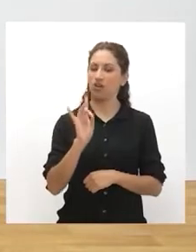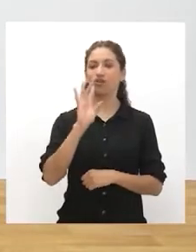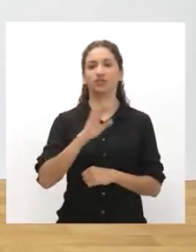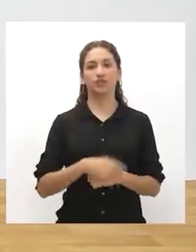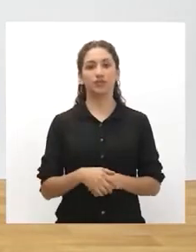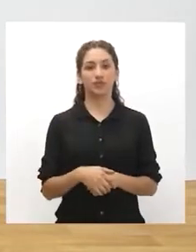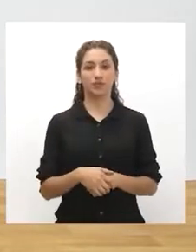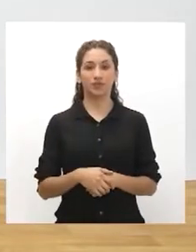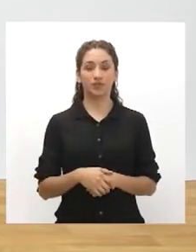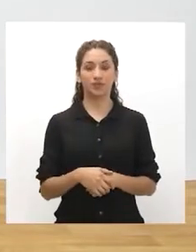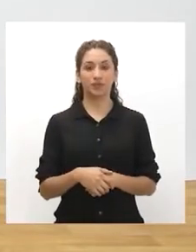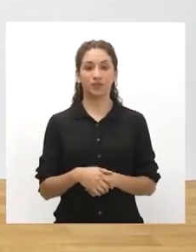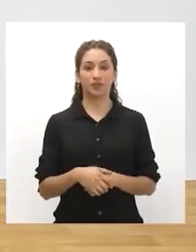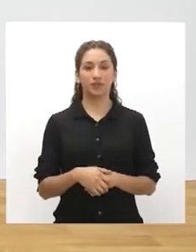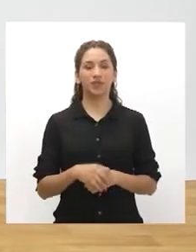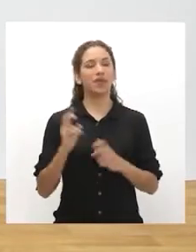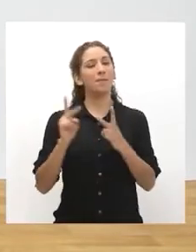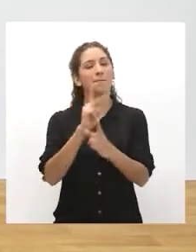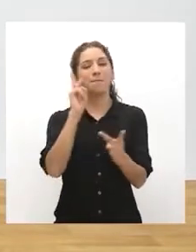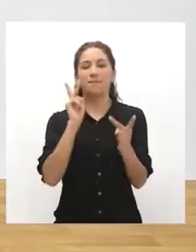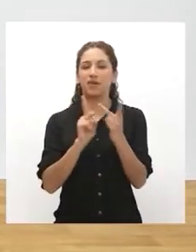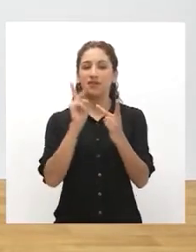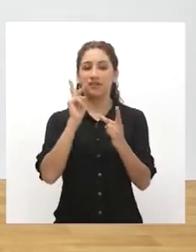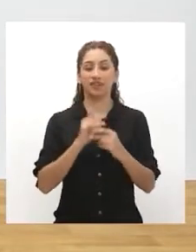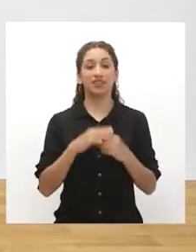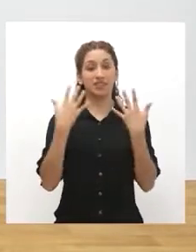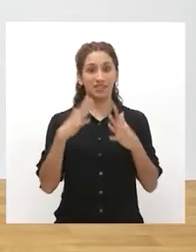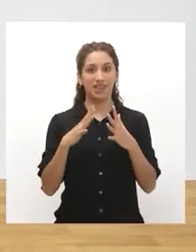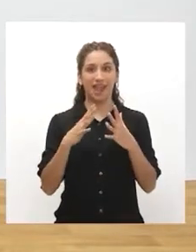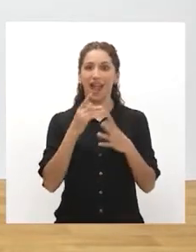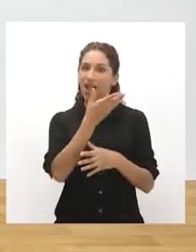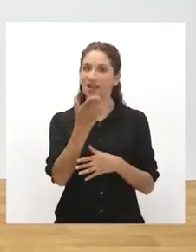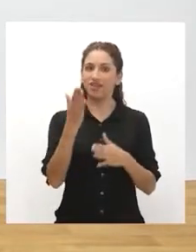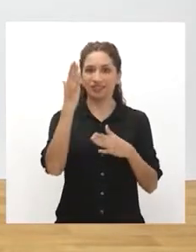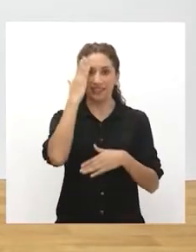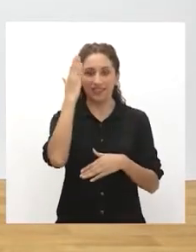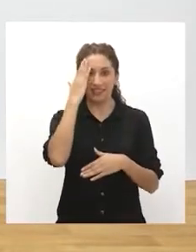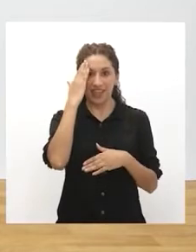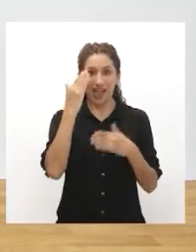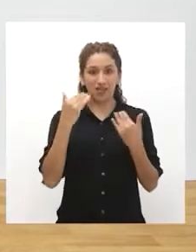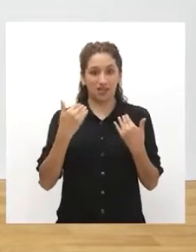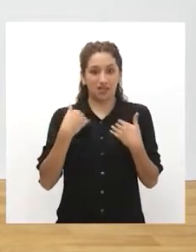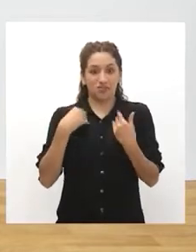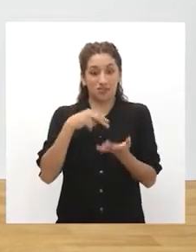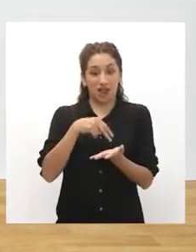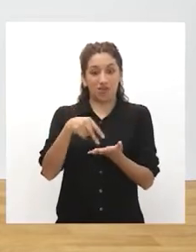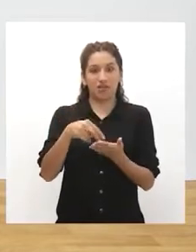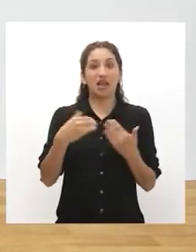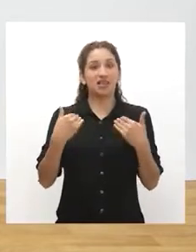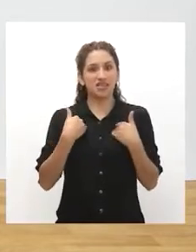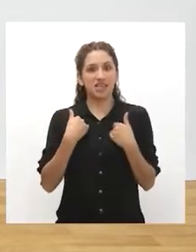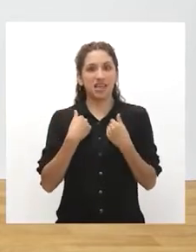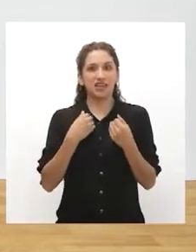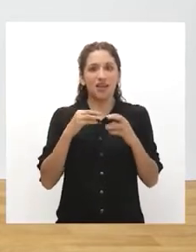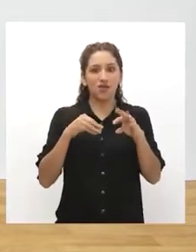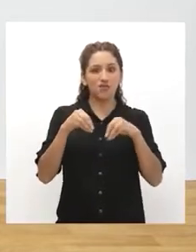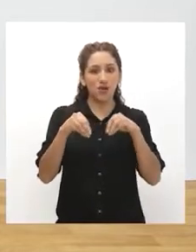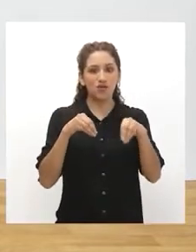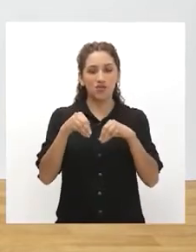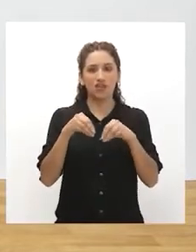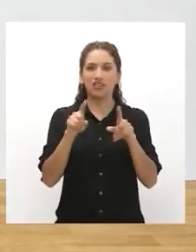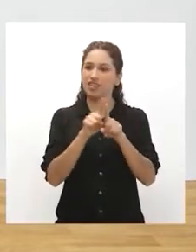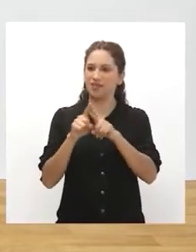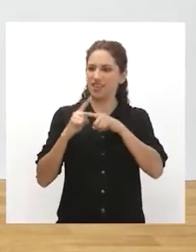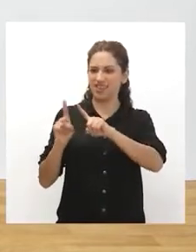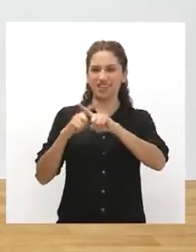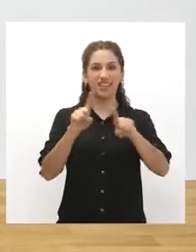6, 7, 8. Excelente. Acabamos de descubrir que nuestra forma de caminar tiene ritmo y que también nos hace diferentes.